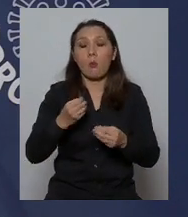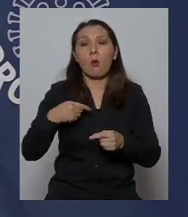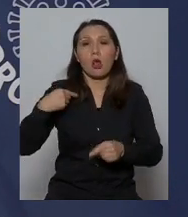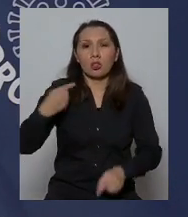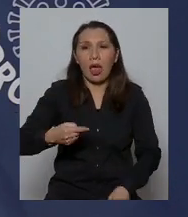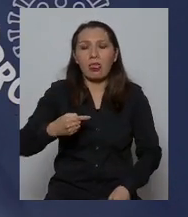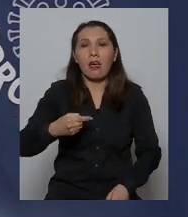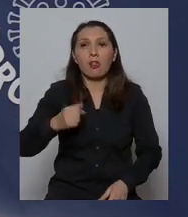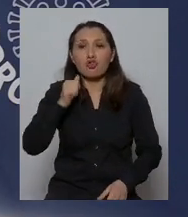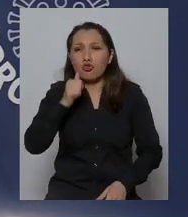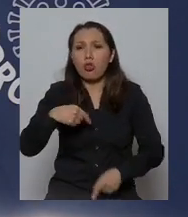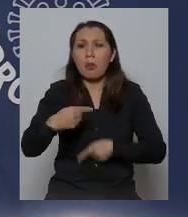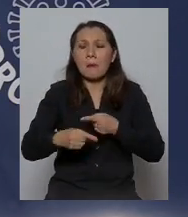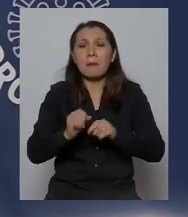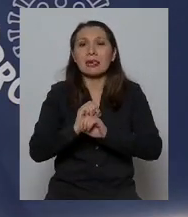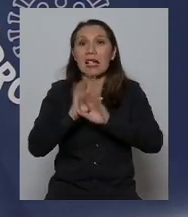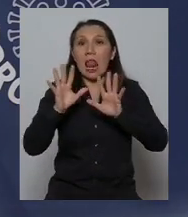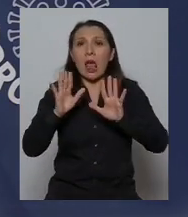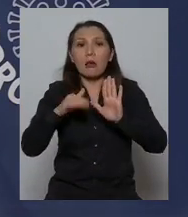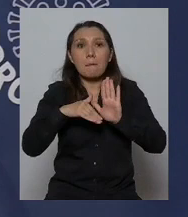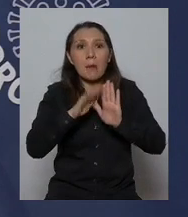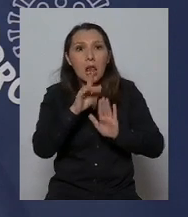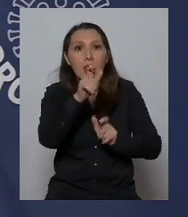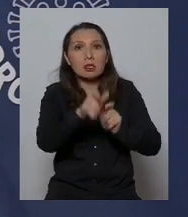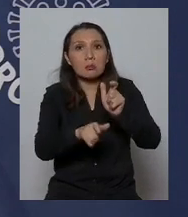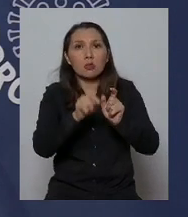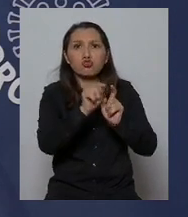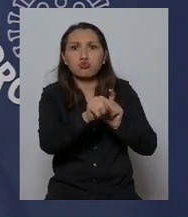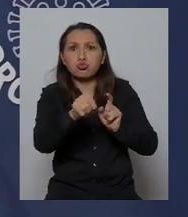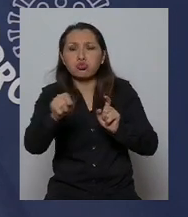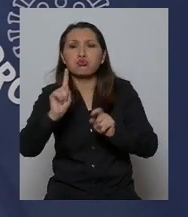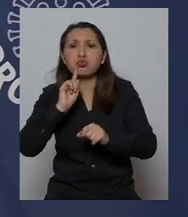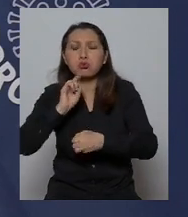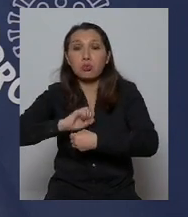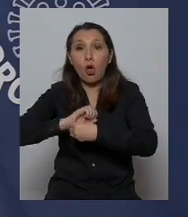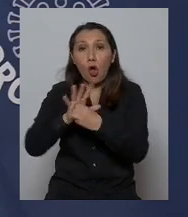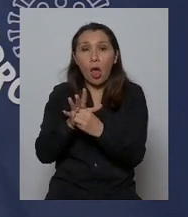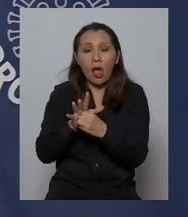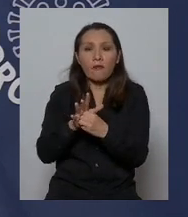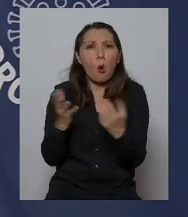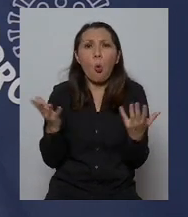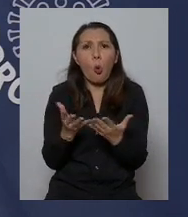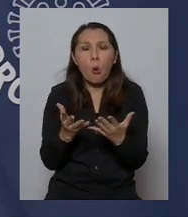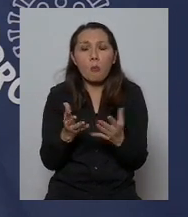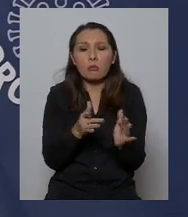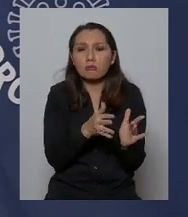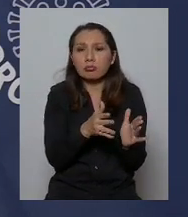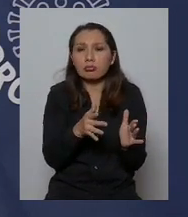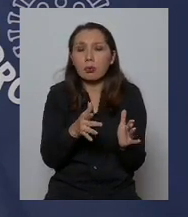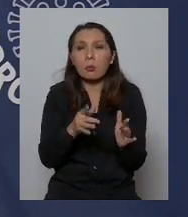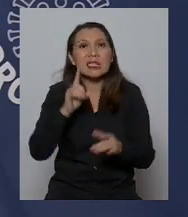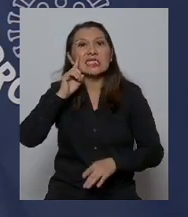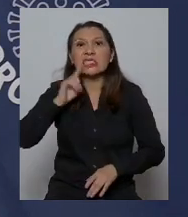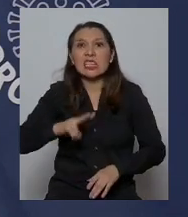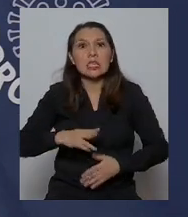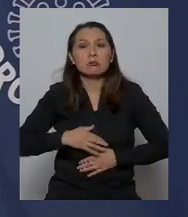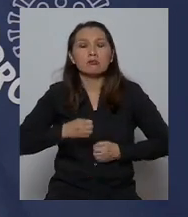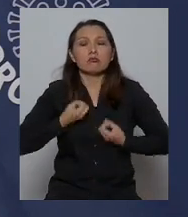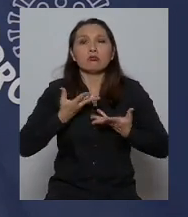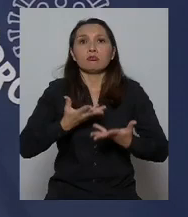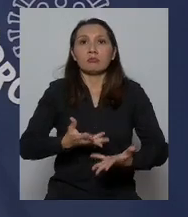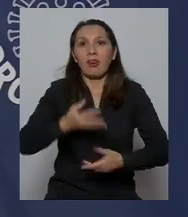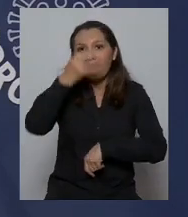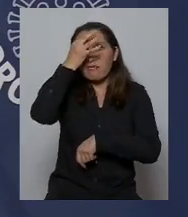vez es más claro que la mayoría de las personas que sufren una infección lo hace en forma asintomática